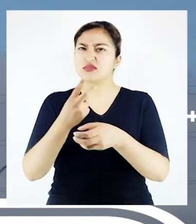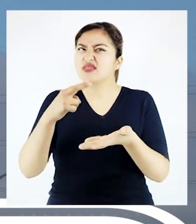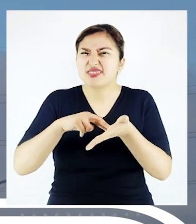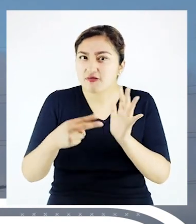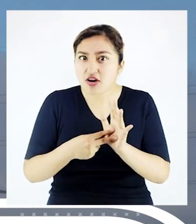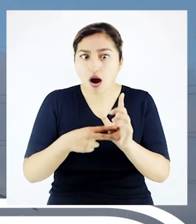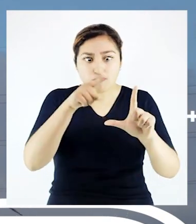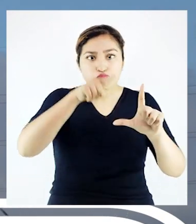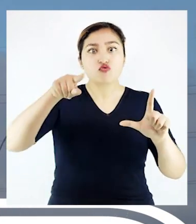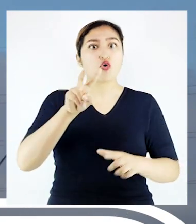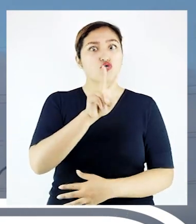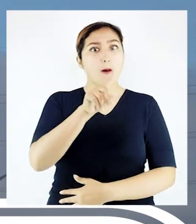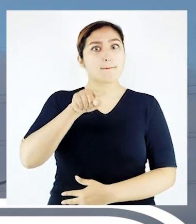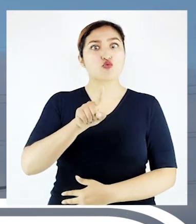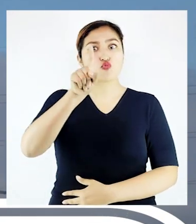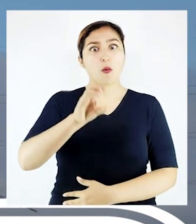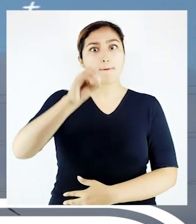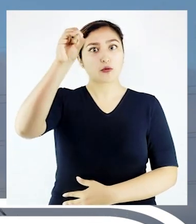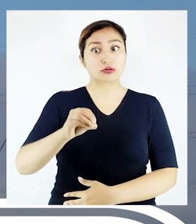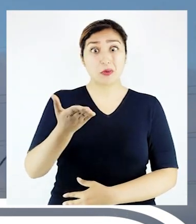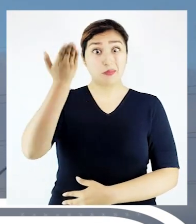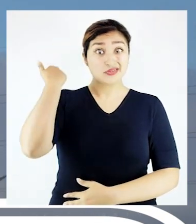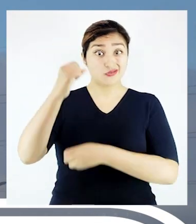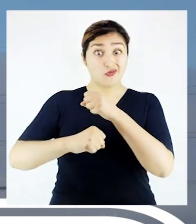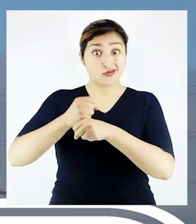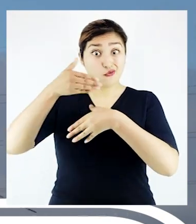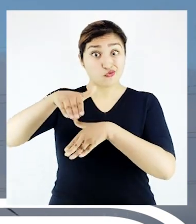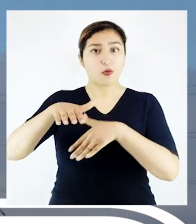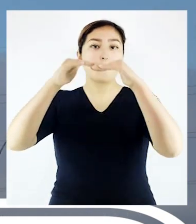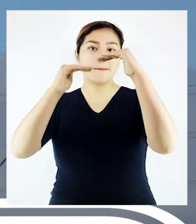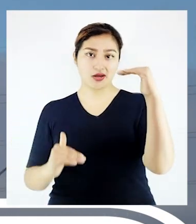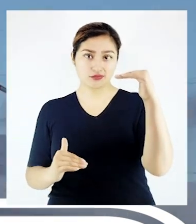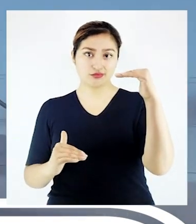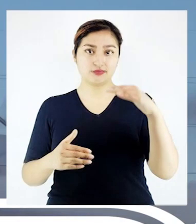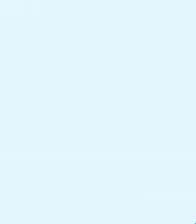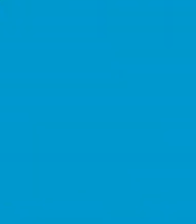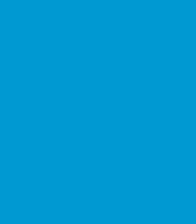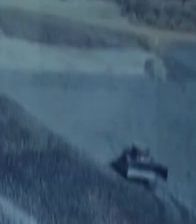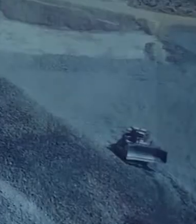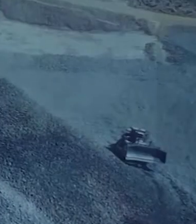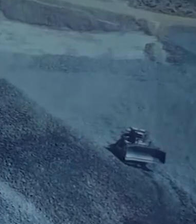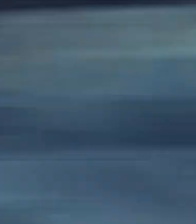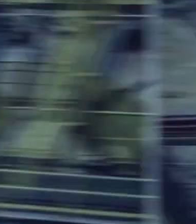incremento de 2.1% en comparación a julio del año pasado.